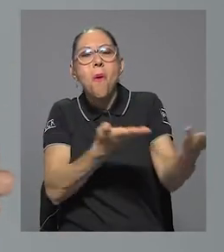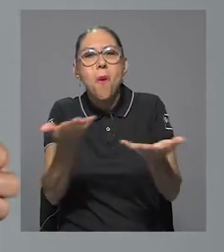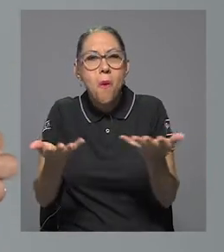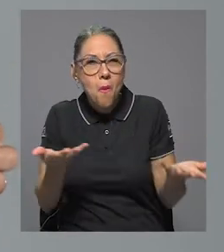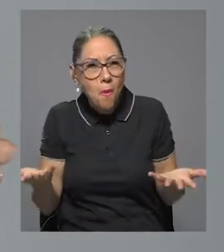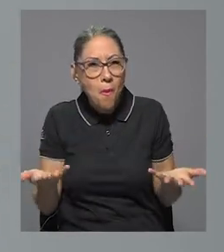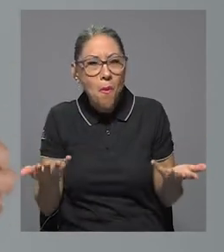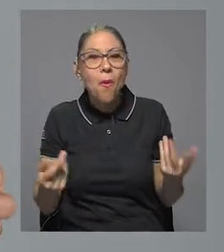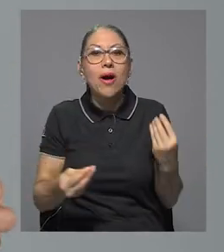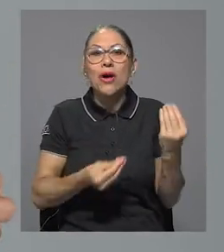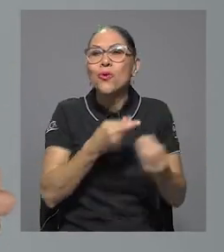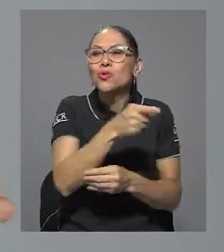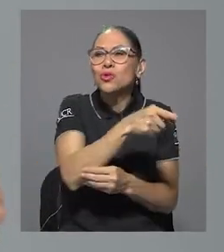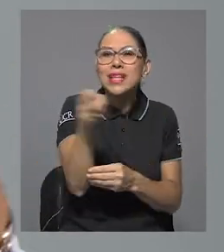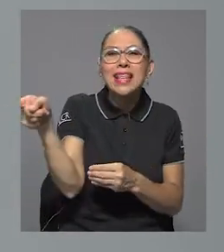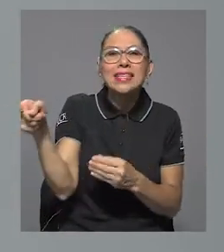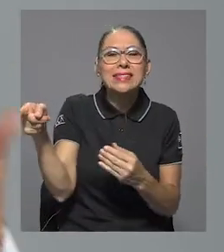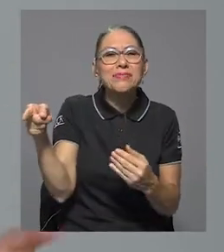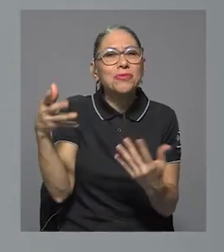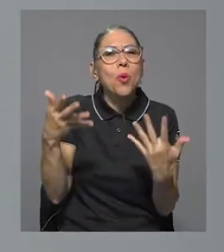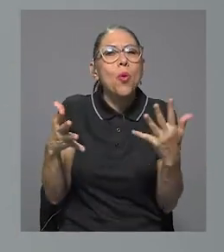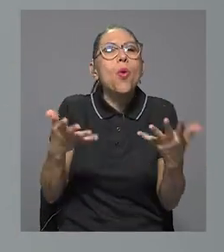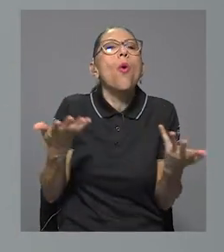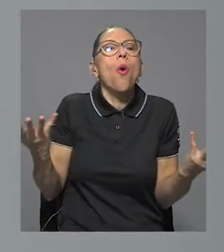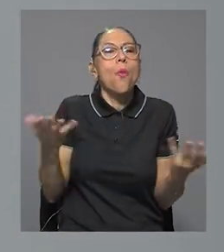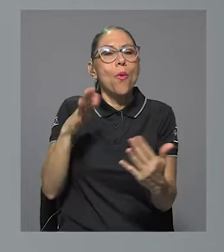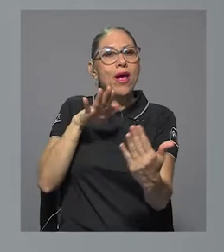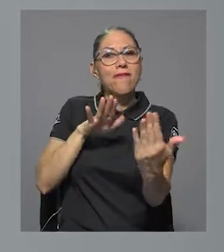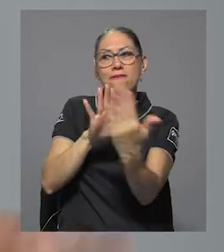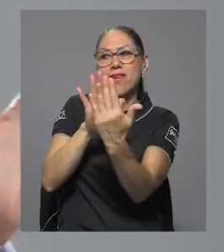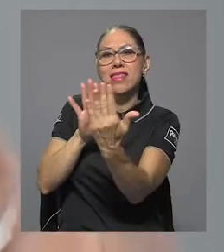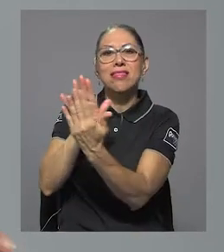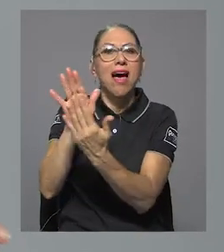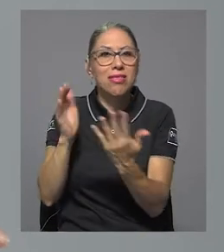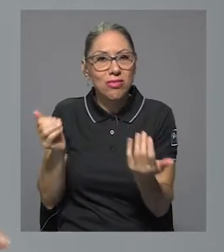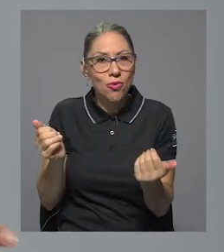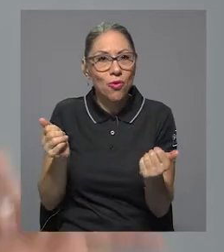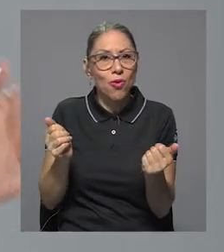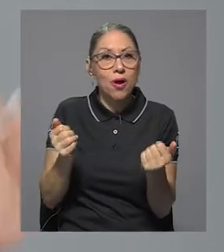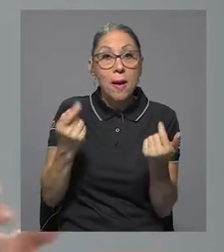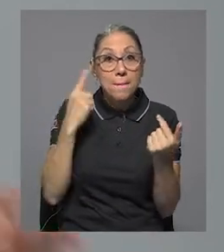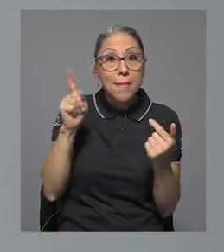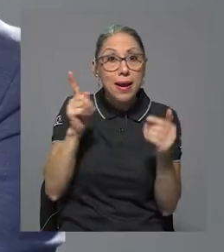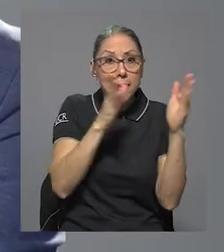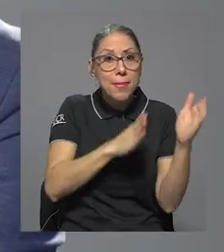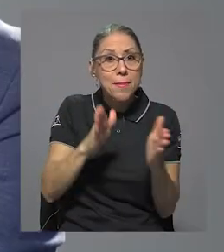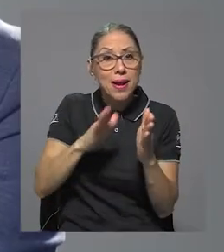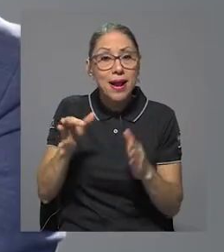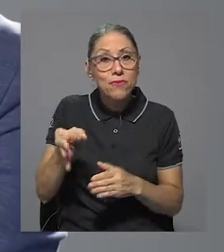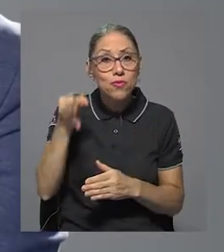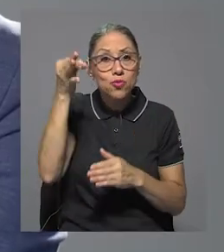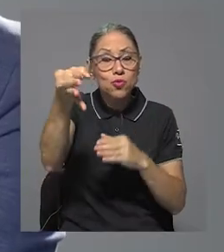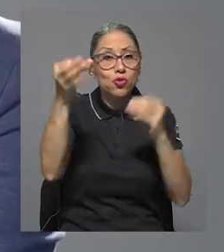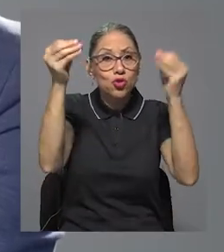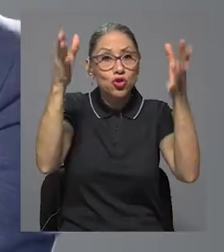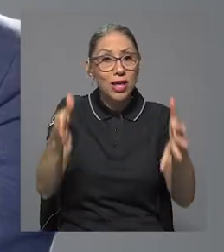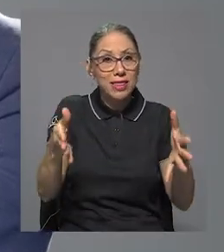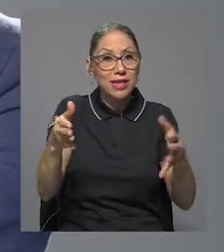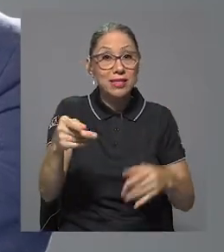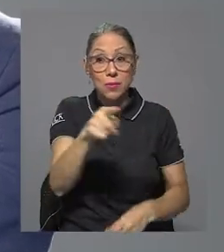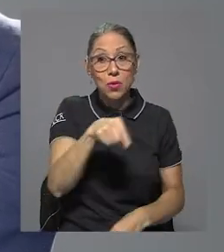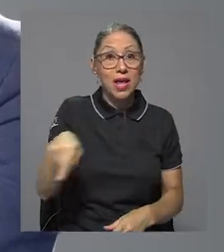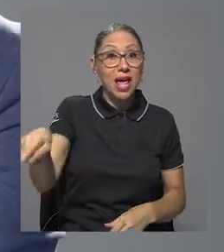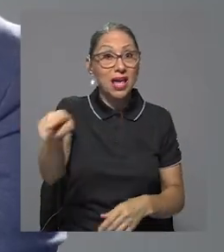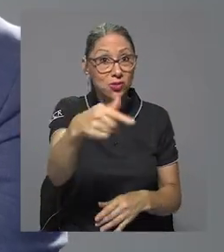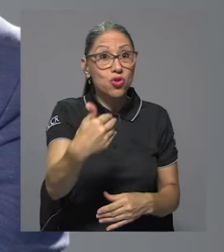actualidad, ¿cómo lo están enfrentando desde la formación de los futuros docentes? Porque esto va a traer consecuencias a futuro. Claro, en ese